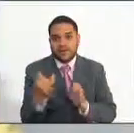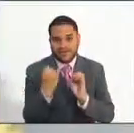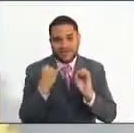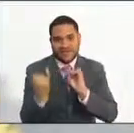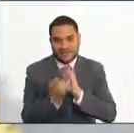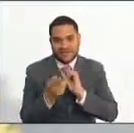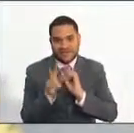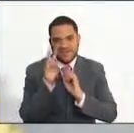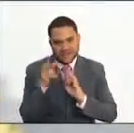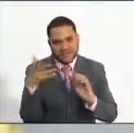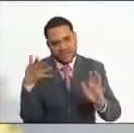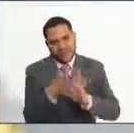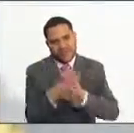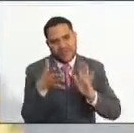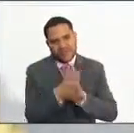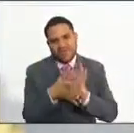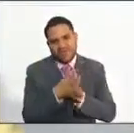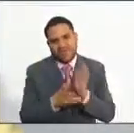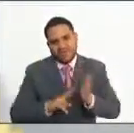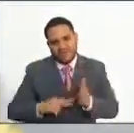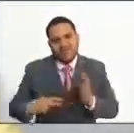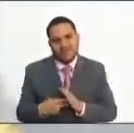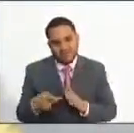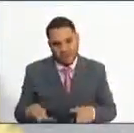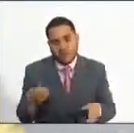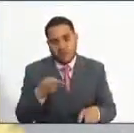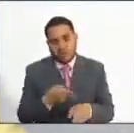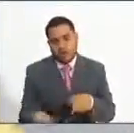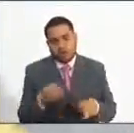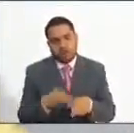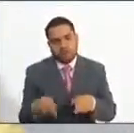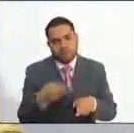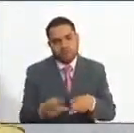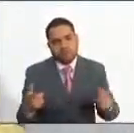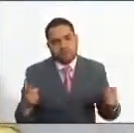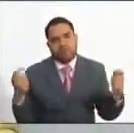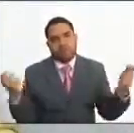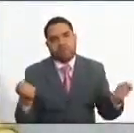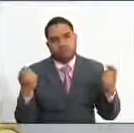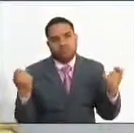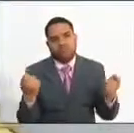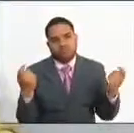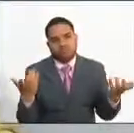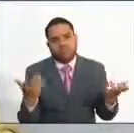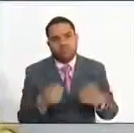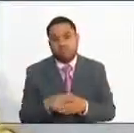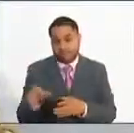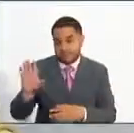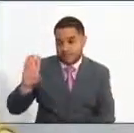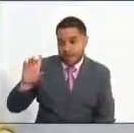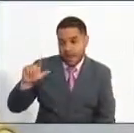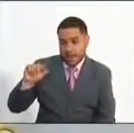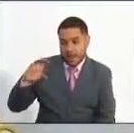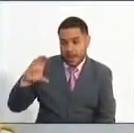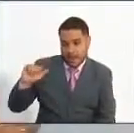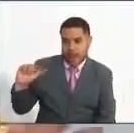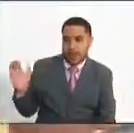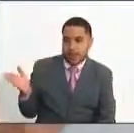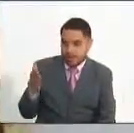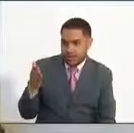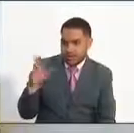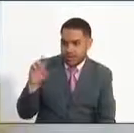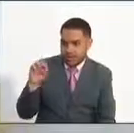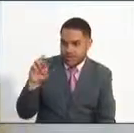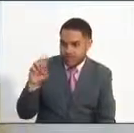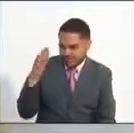cuáles son esas convocatorias próximas a una etapa de apertura. Comisionada Blanca Romero, usted tiene las que adelanta su